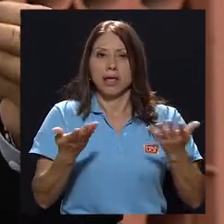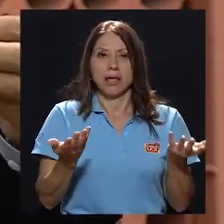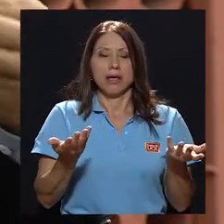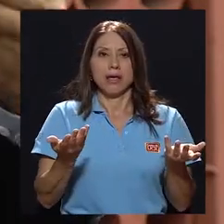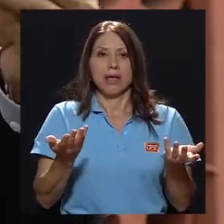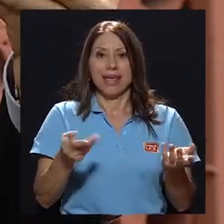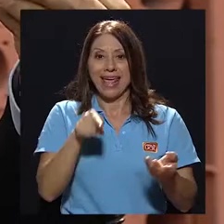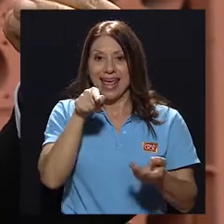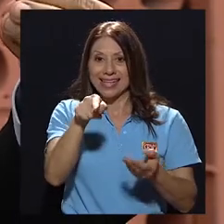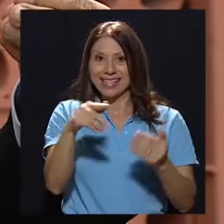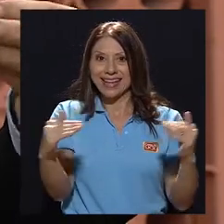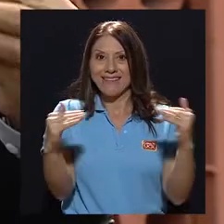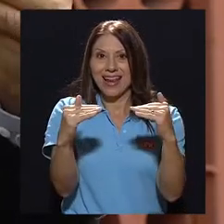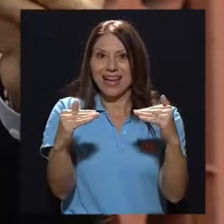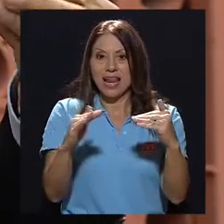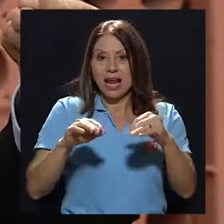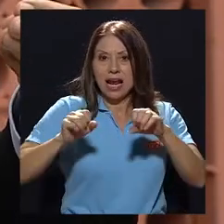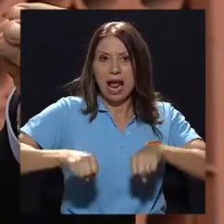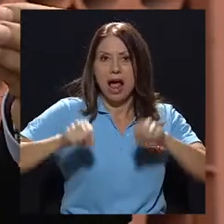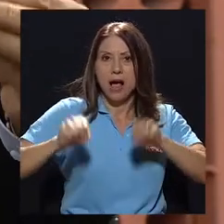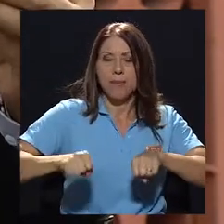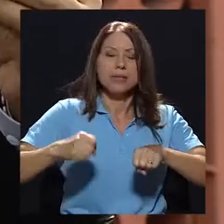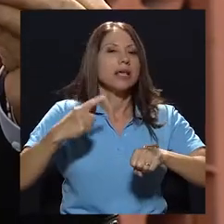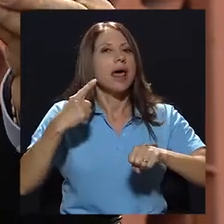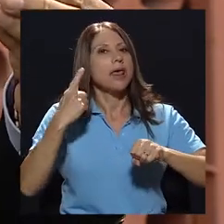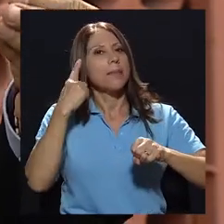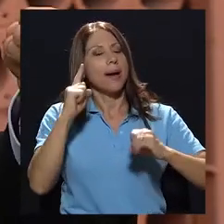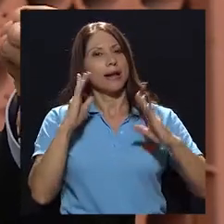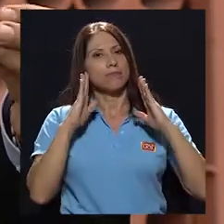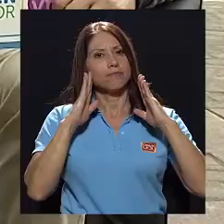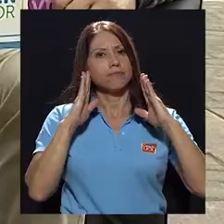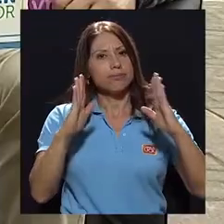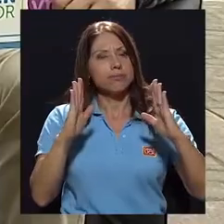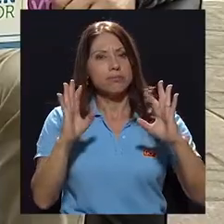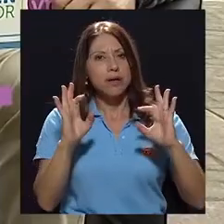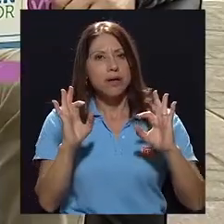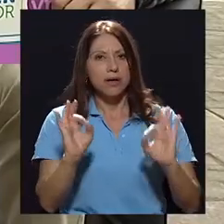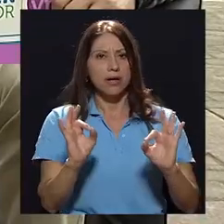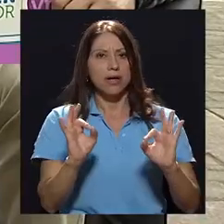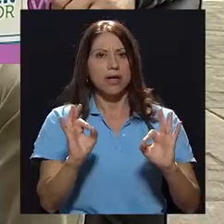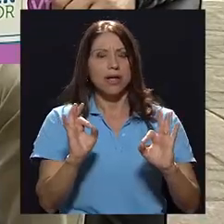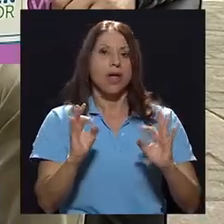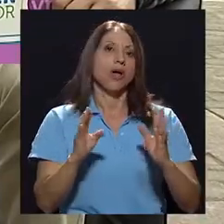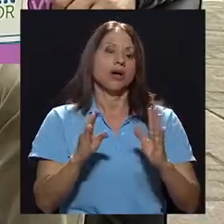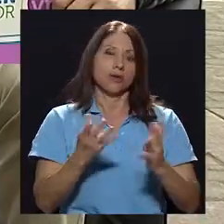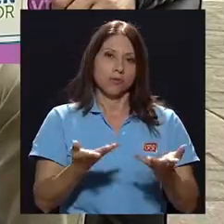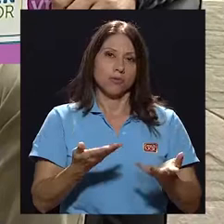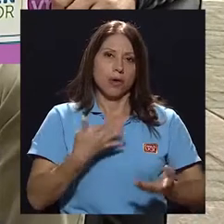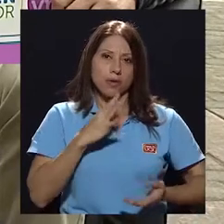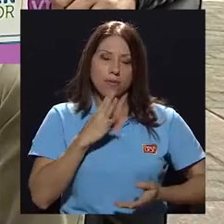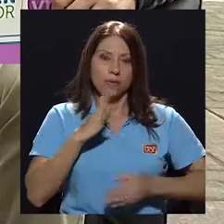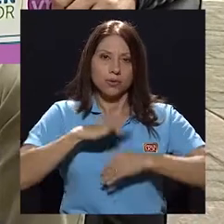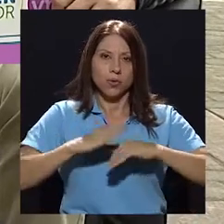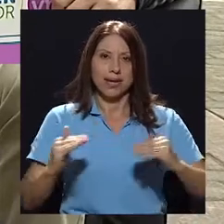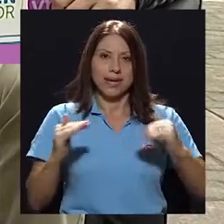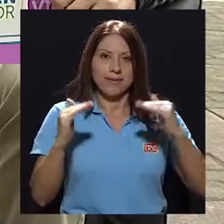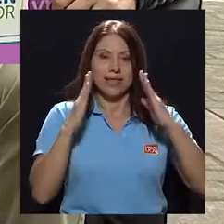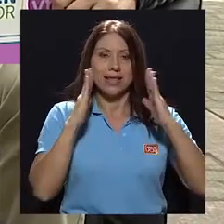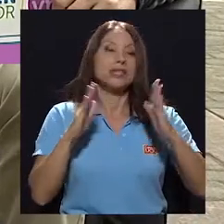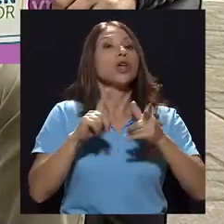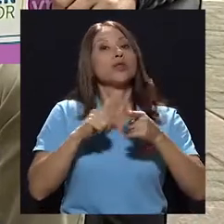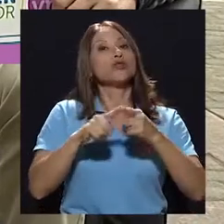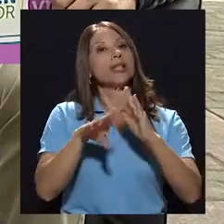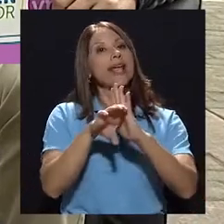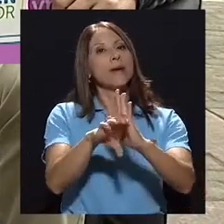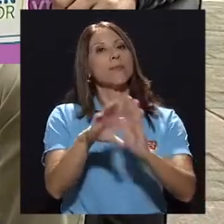tiene que tener ese nivel para poder prestar la atención que se defina cuando hablamos de nivel de atención. Entonces, Costa